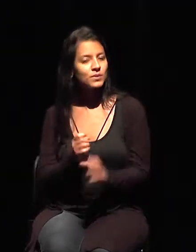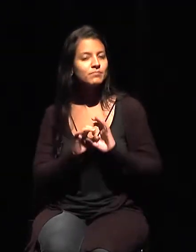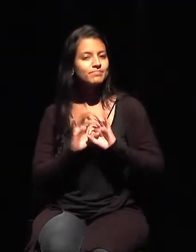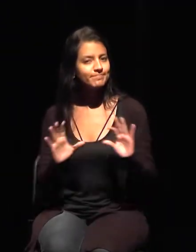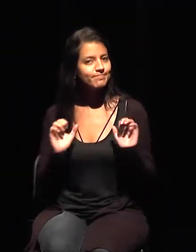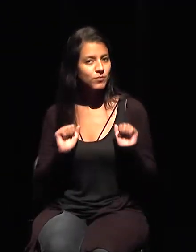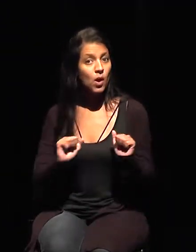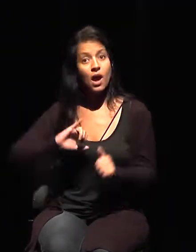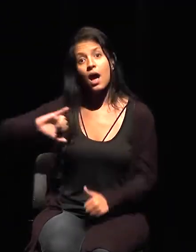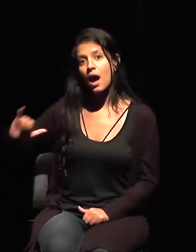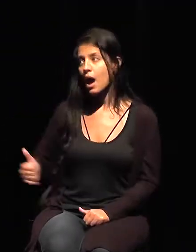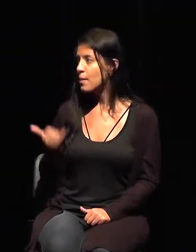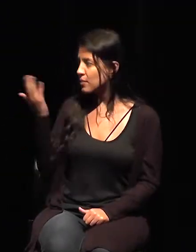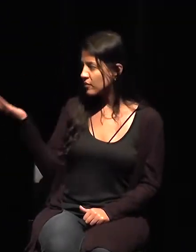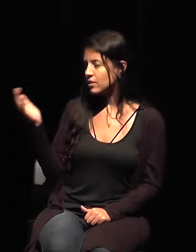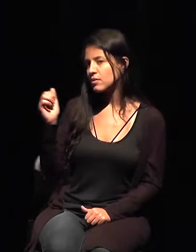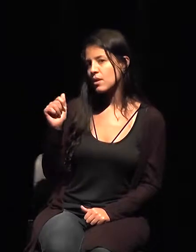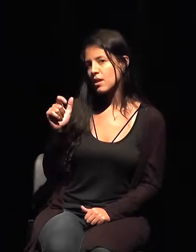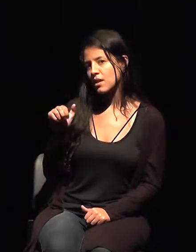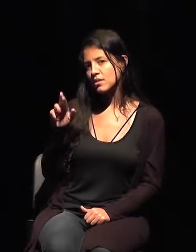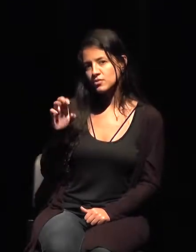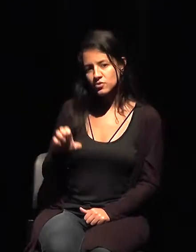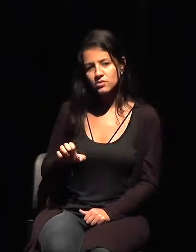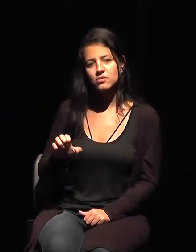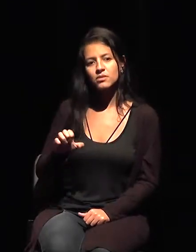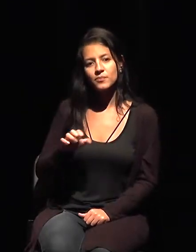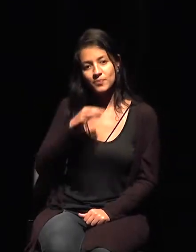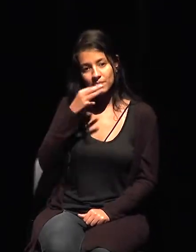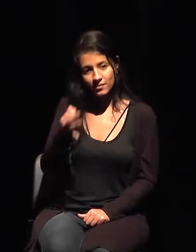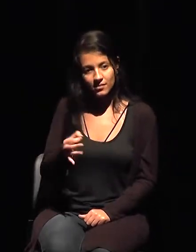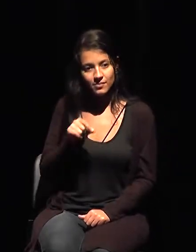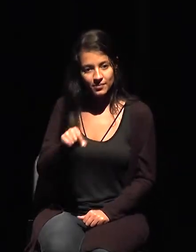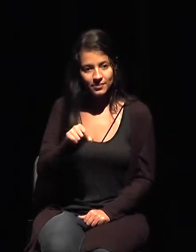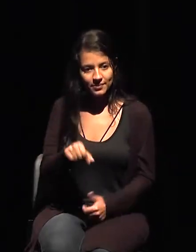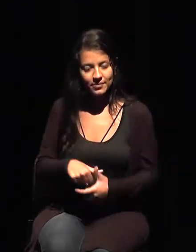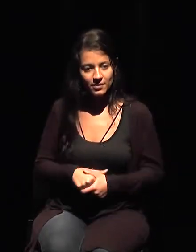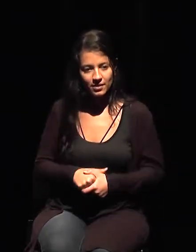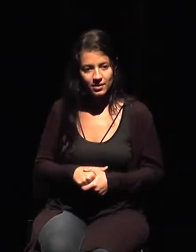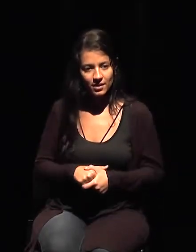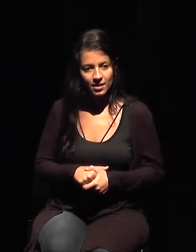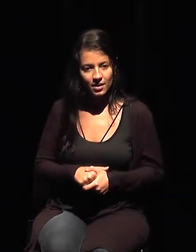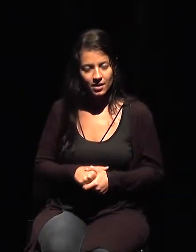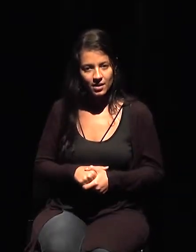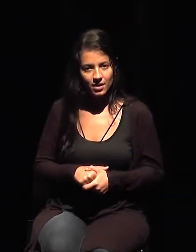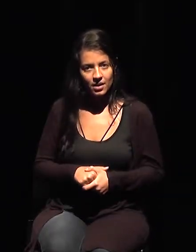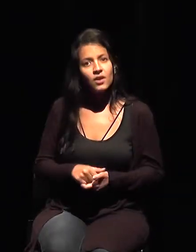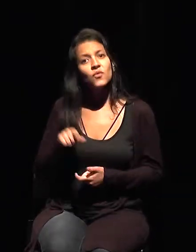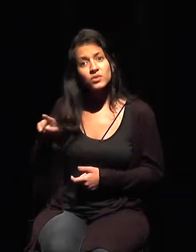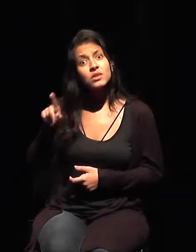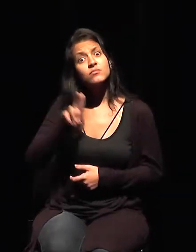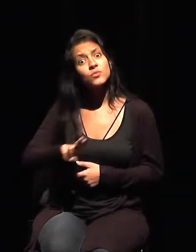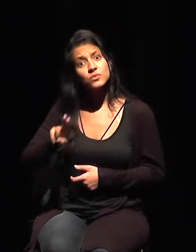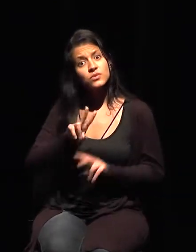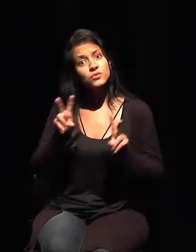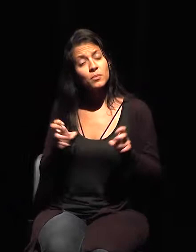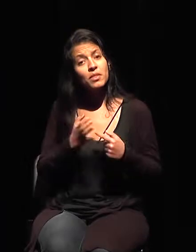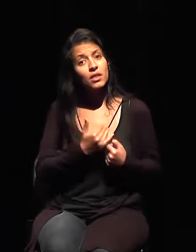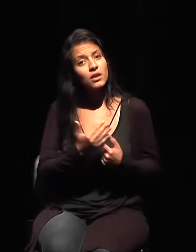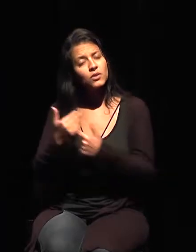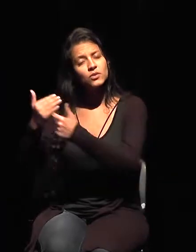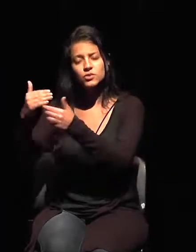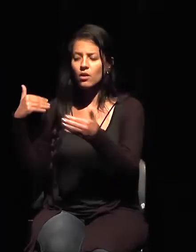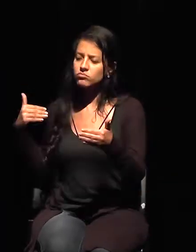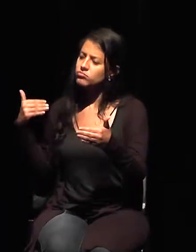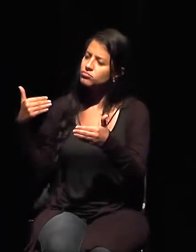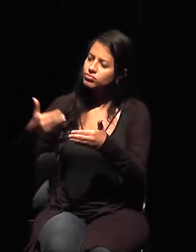observación, lo importante que ha sido sobre la utilización intensa de la tecnología, que en los últimos años viene siendo una